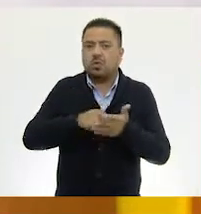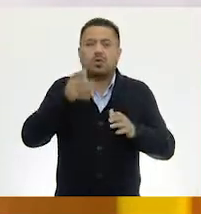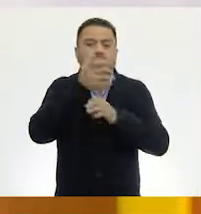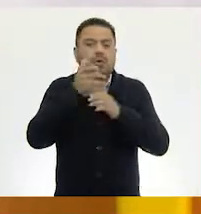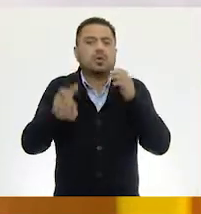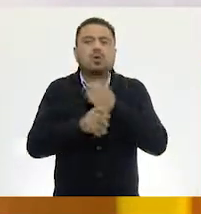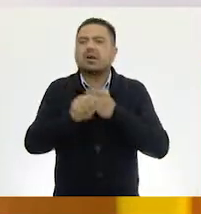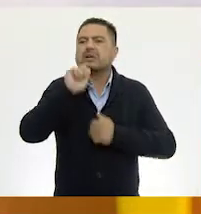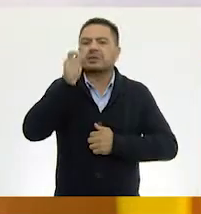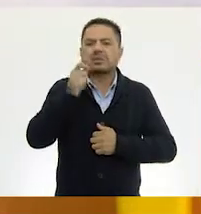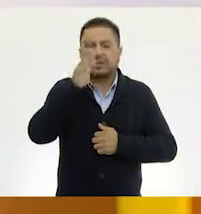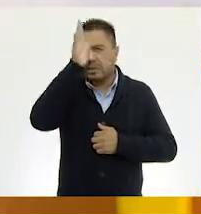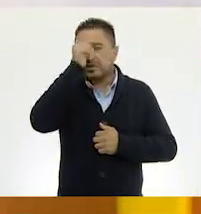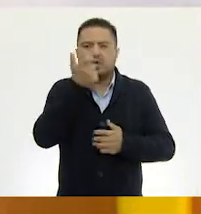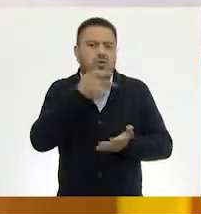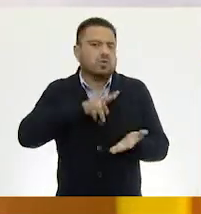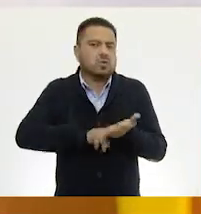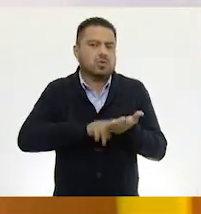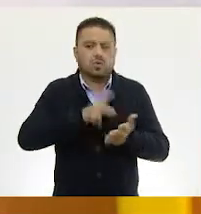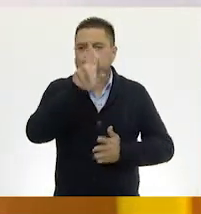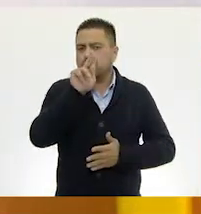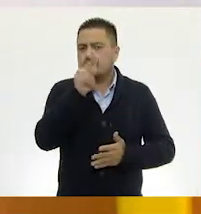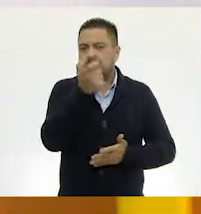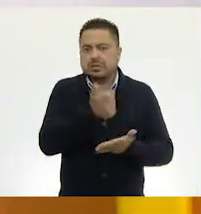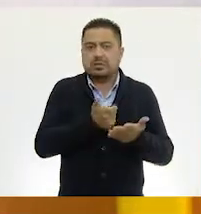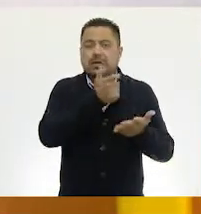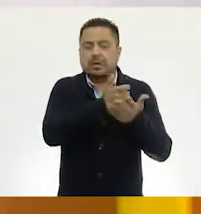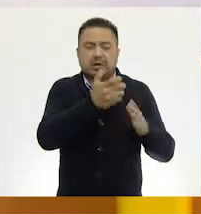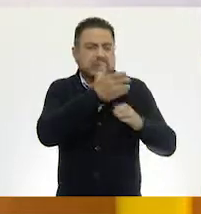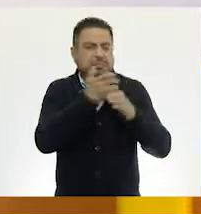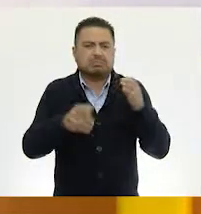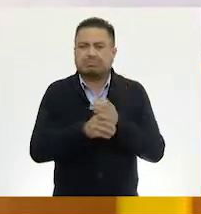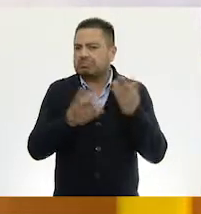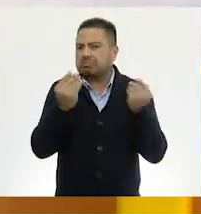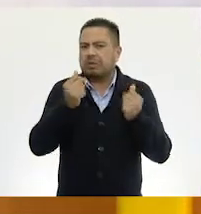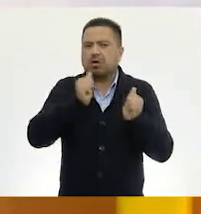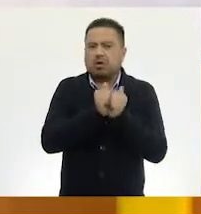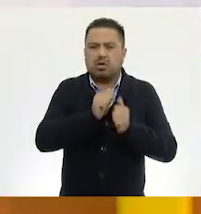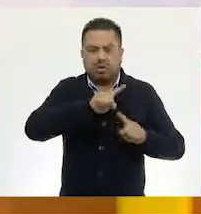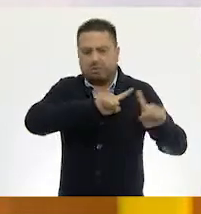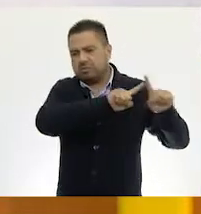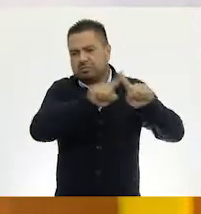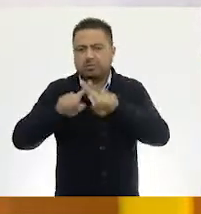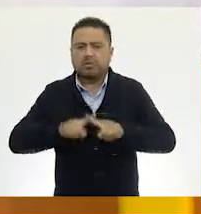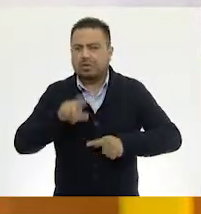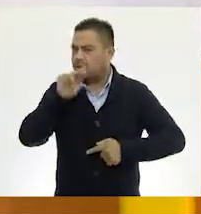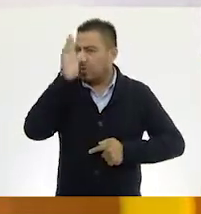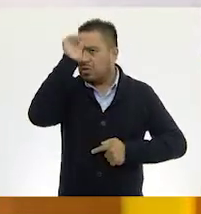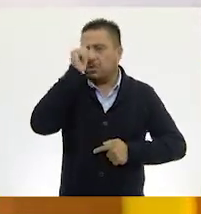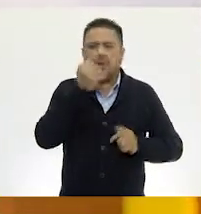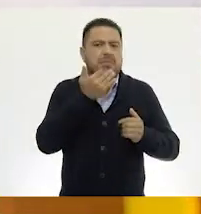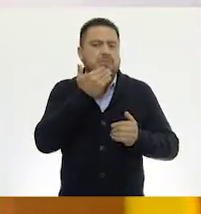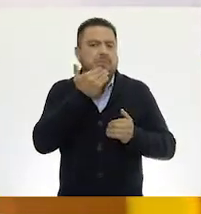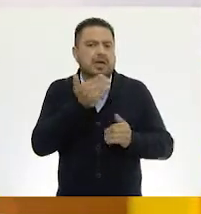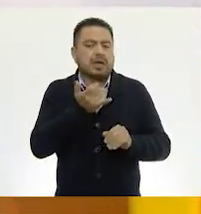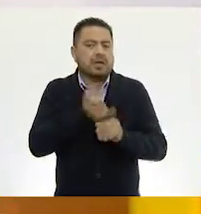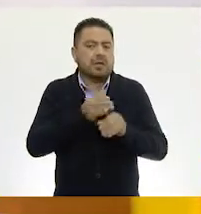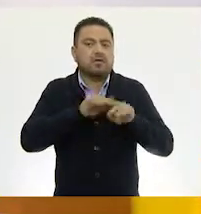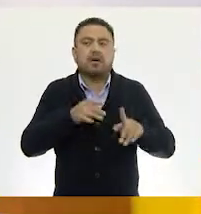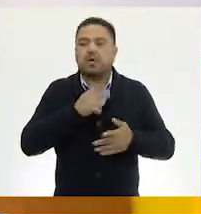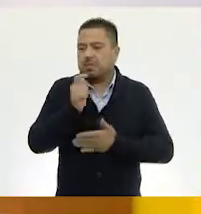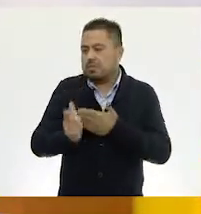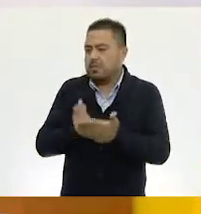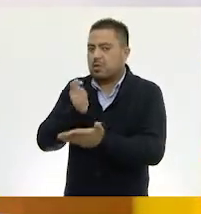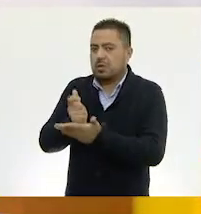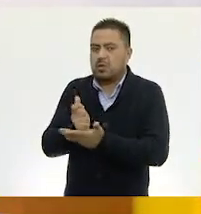producto que recuerdo me costaba 80 pesos. O no recuerdo si eran varios productos y fueron 80 pesos. La verdad es que no recuerdo muy bien el dato. Pero yo pagué